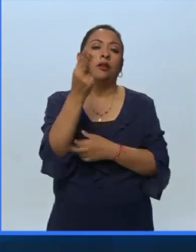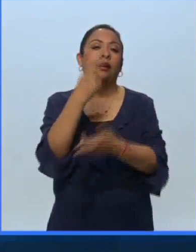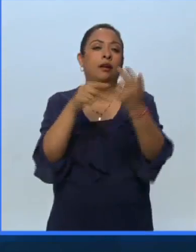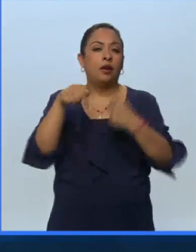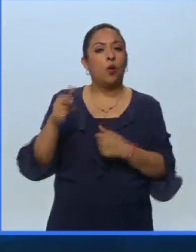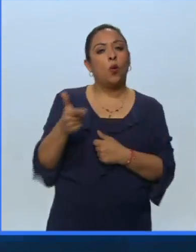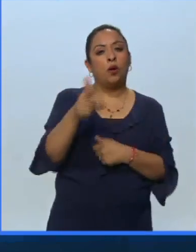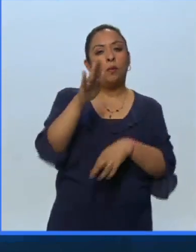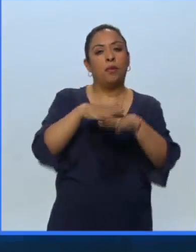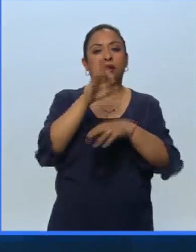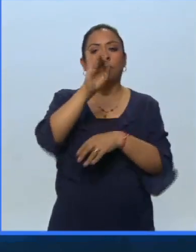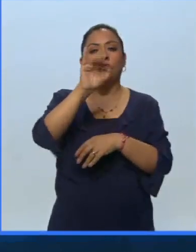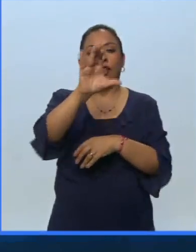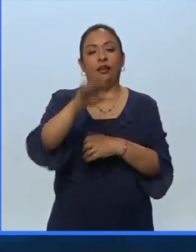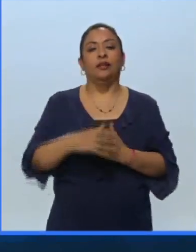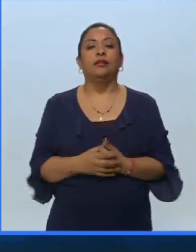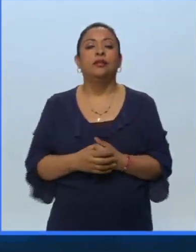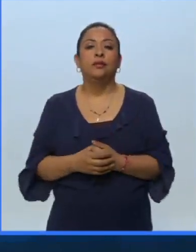Guanajuato con más de Cervantino